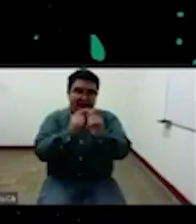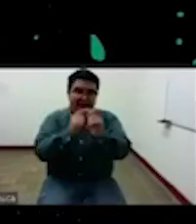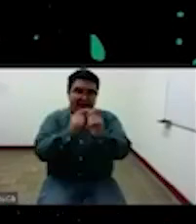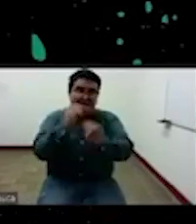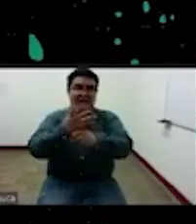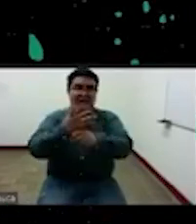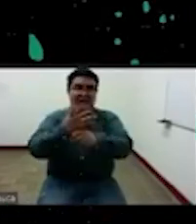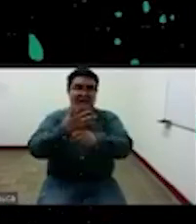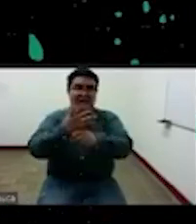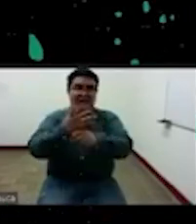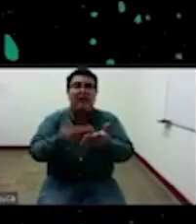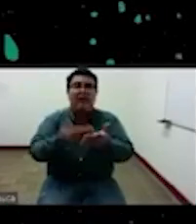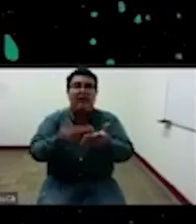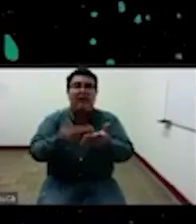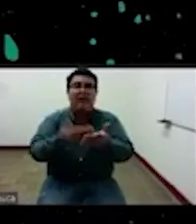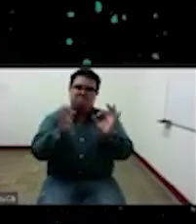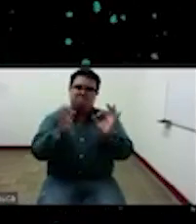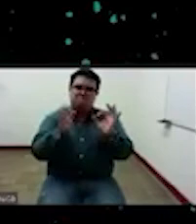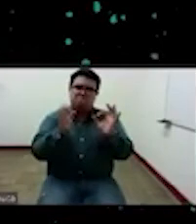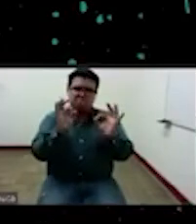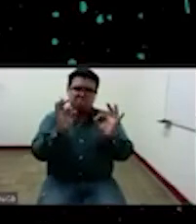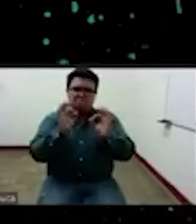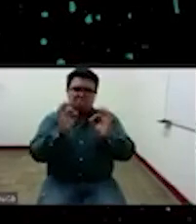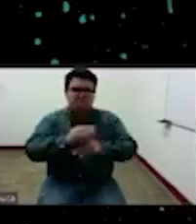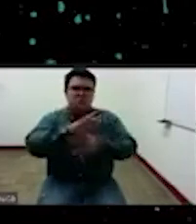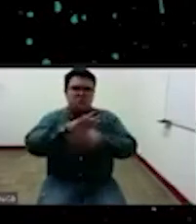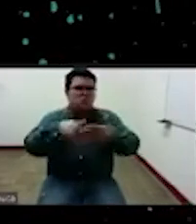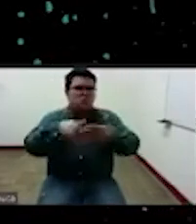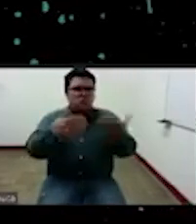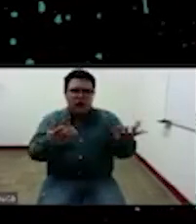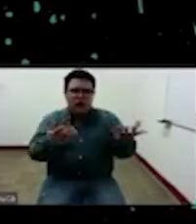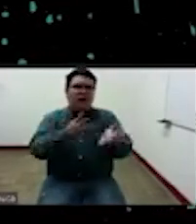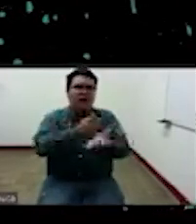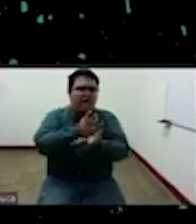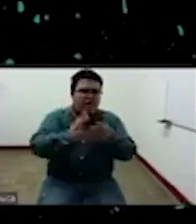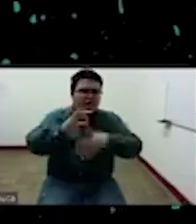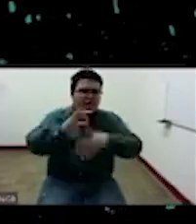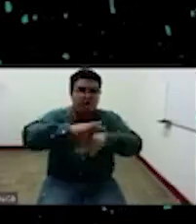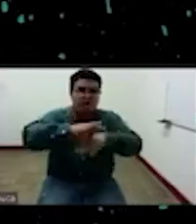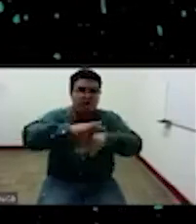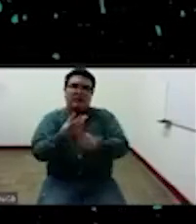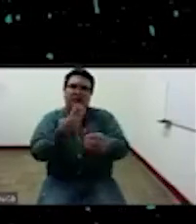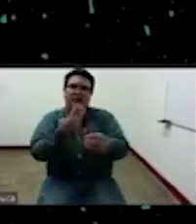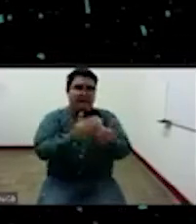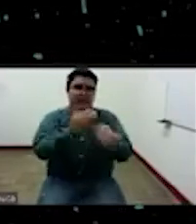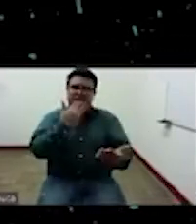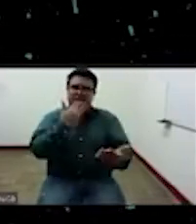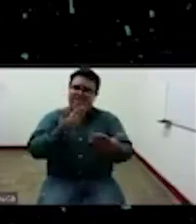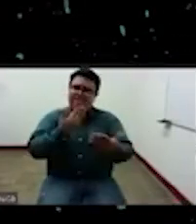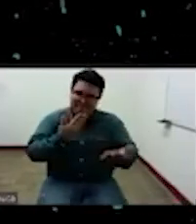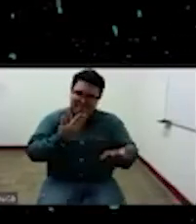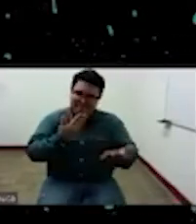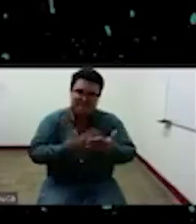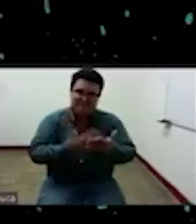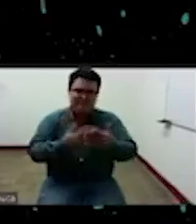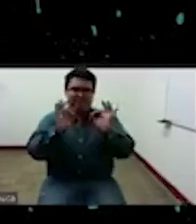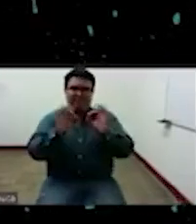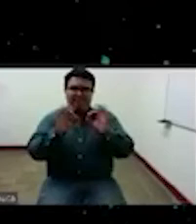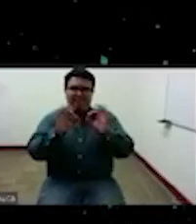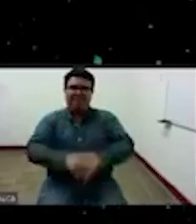al seminario y y a toda digamos a toda la facultad de arte ¿no? que la encarga de organizarlo